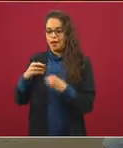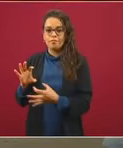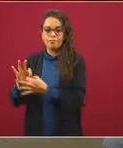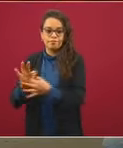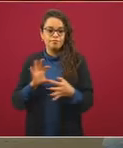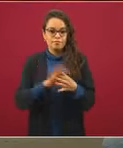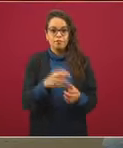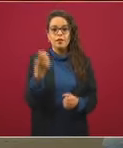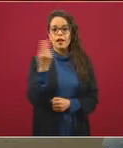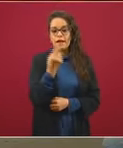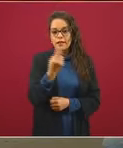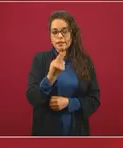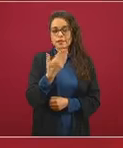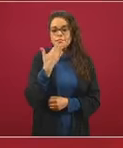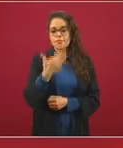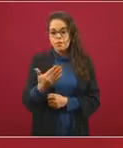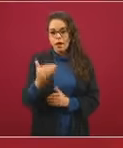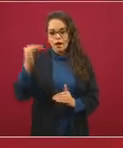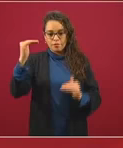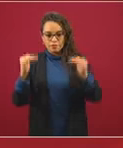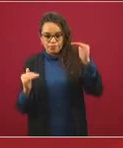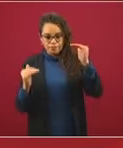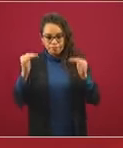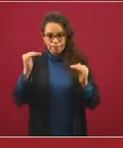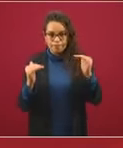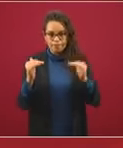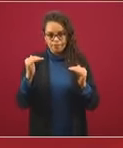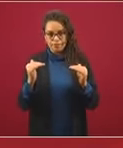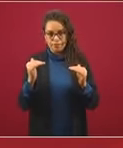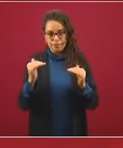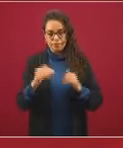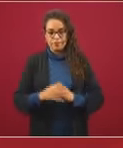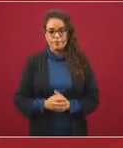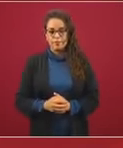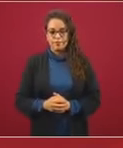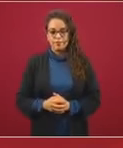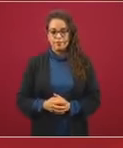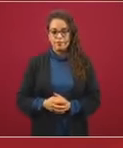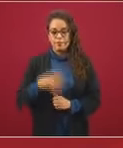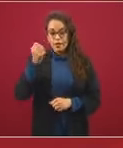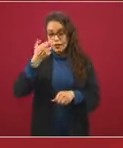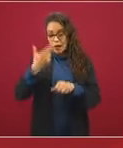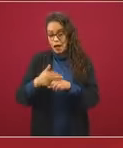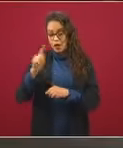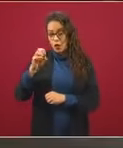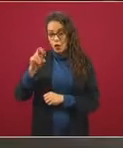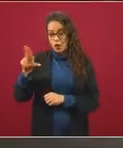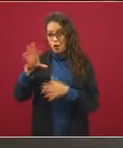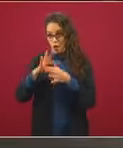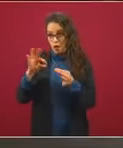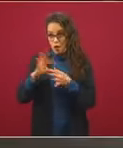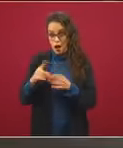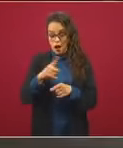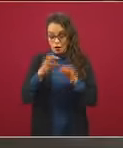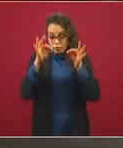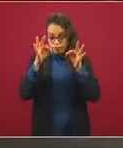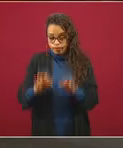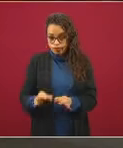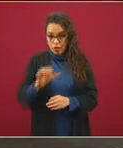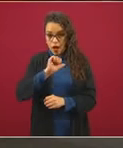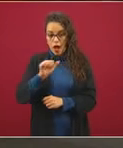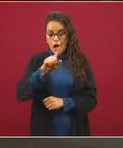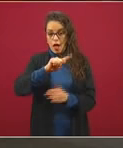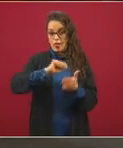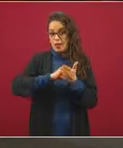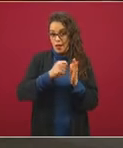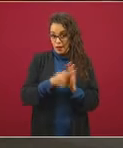apropiado. Lo segundo, como se muestra claramente en las palabras del secretario Torruco y en las precisiones técnicas que hizo el doctor Ricardo